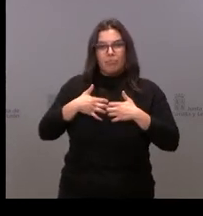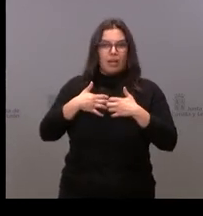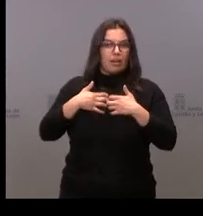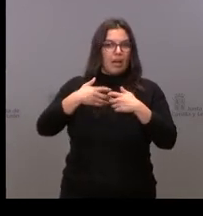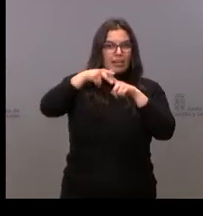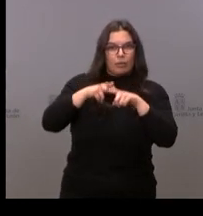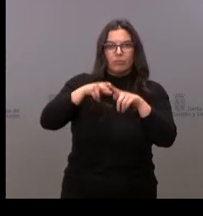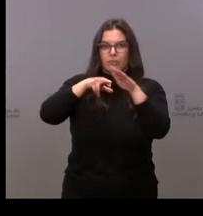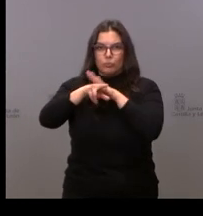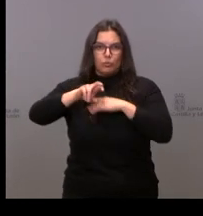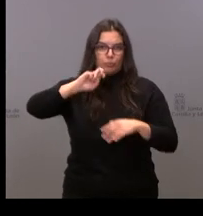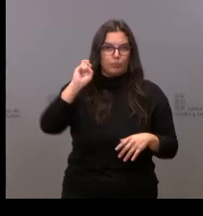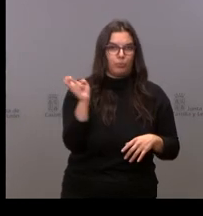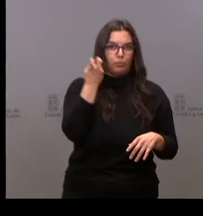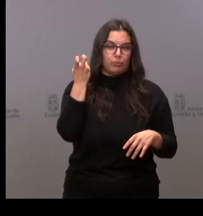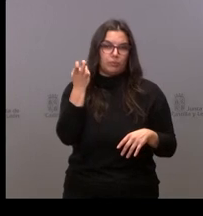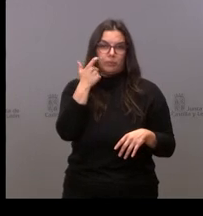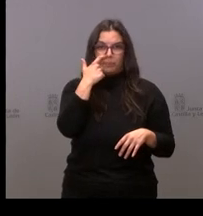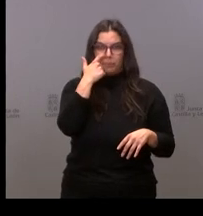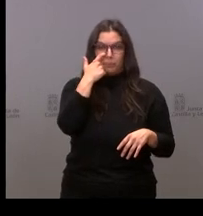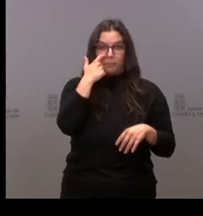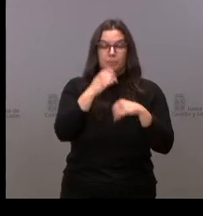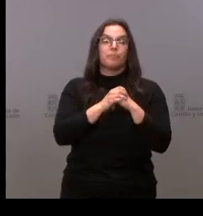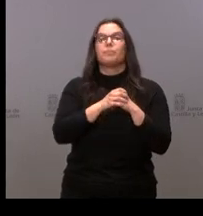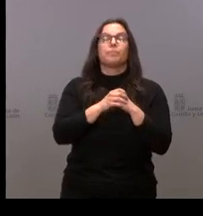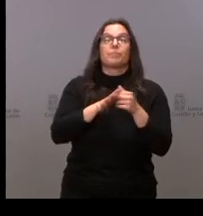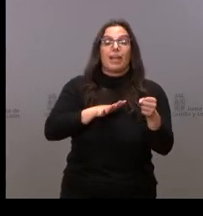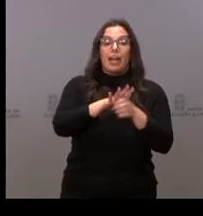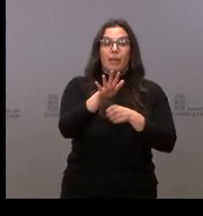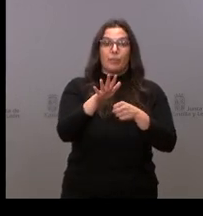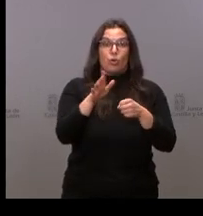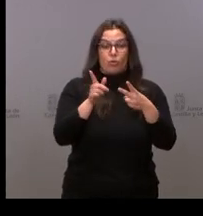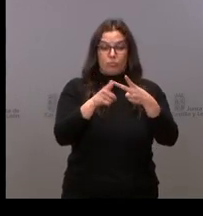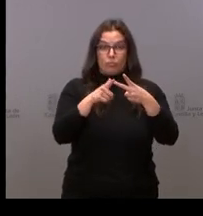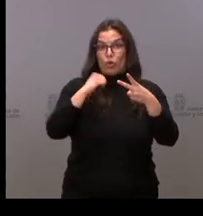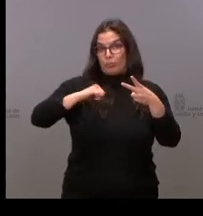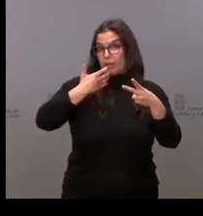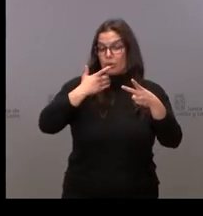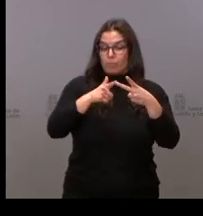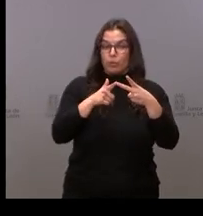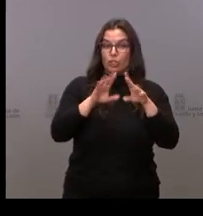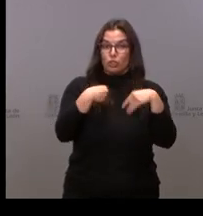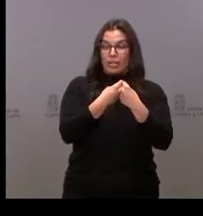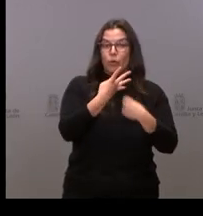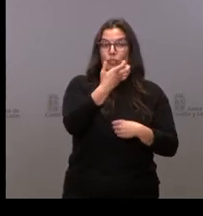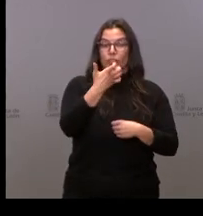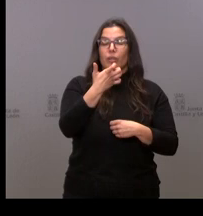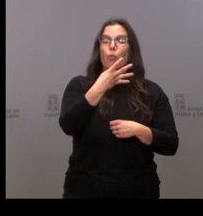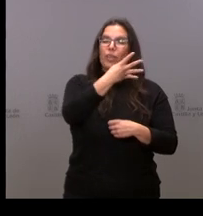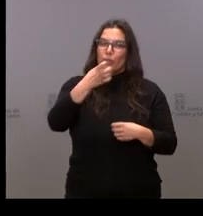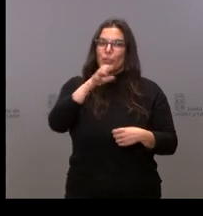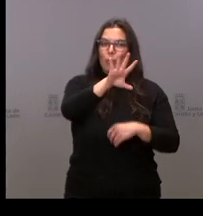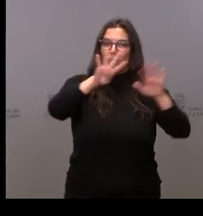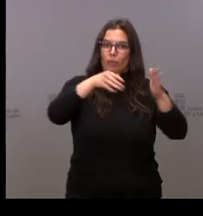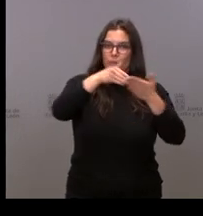estos centros de salud. Y en lo que respecta al ámbito de la atención hospitalaria, de los 459 millones